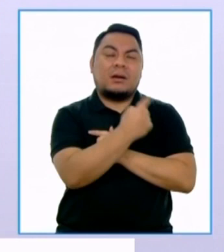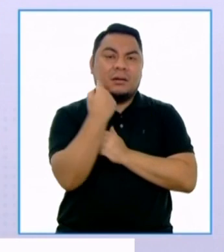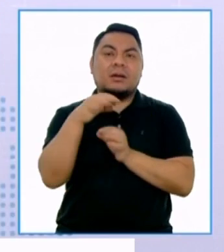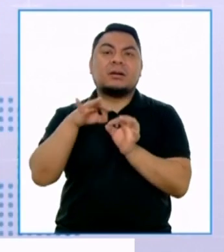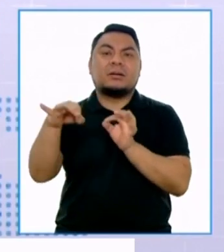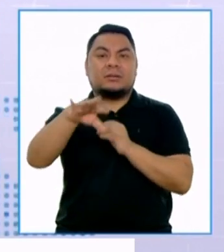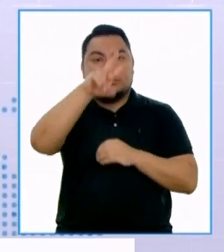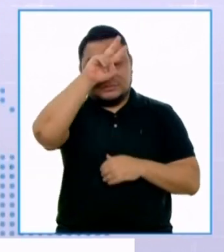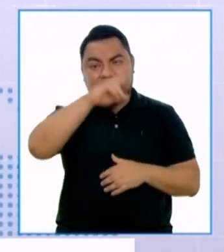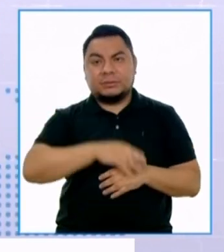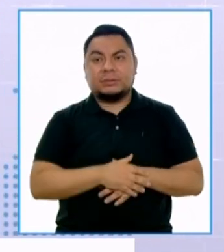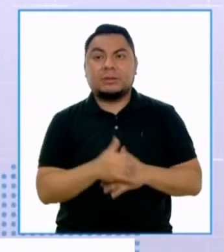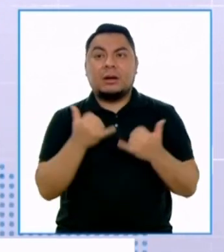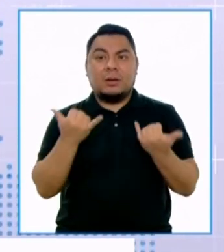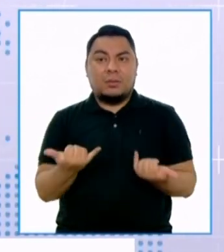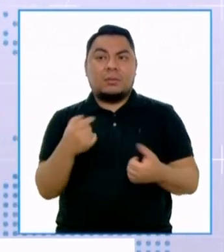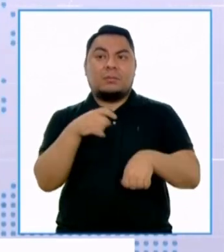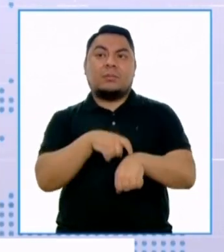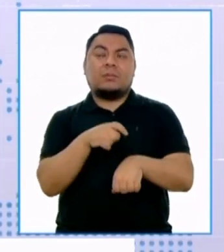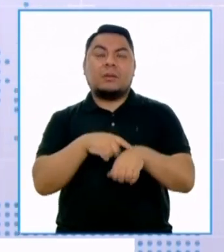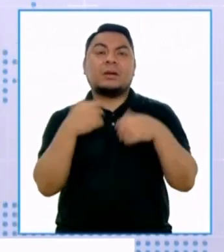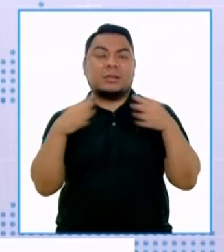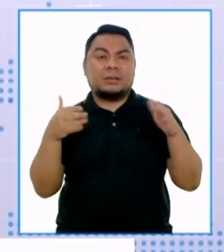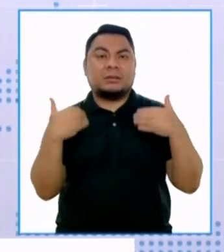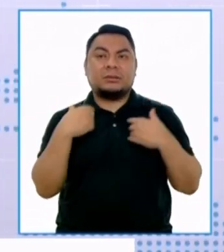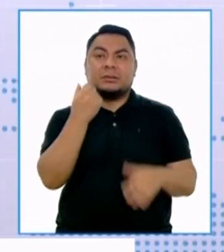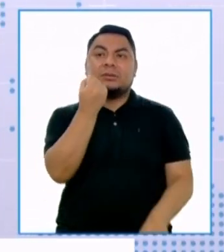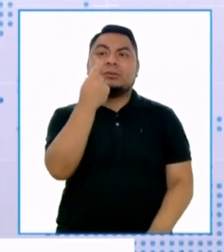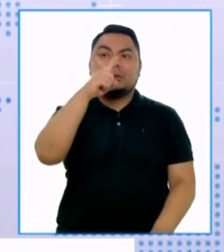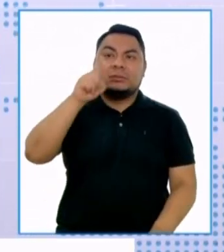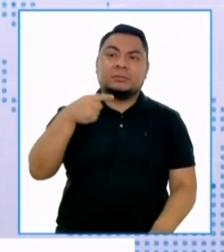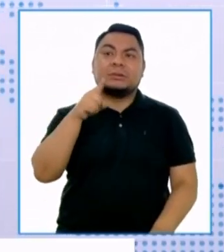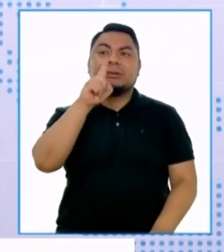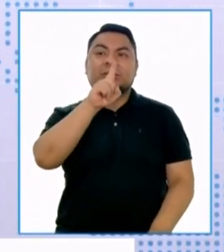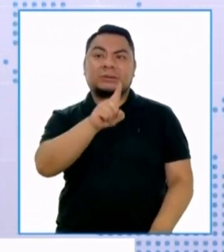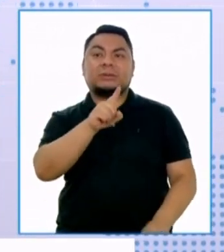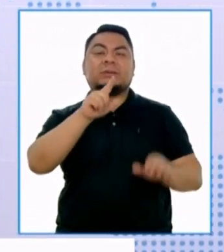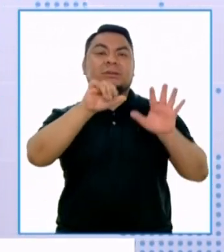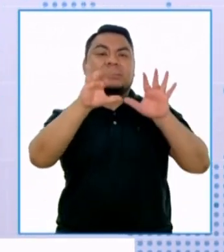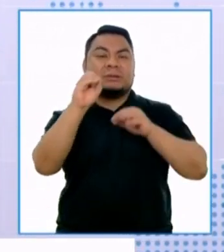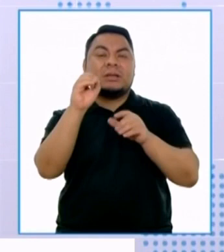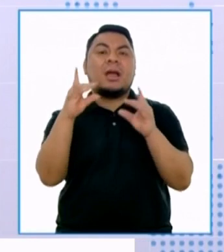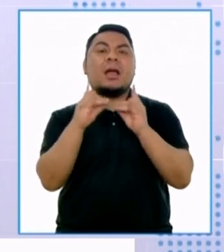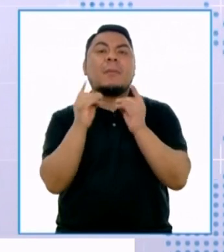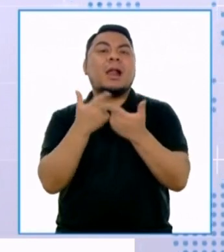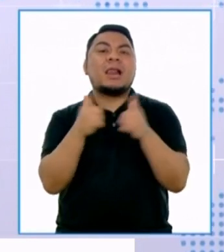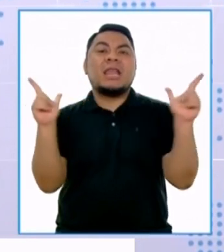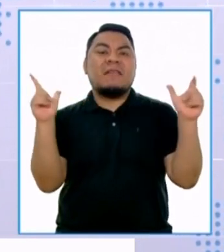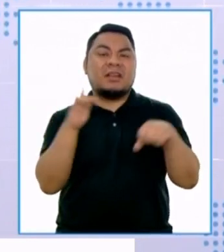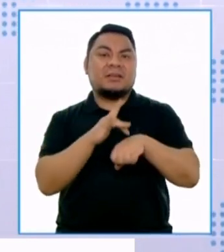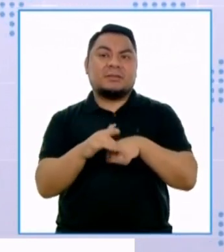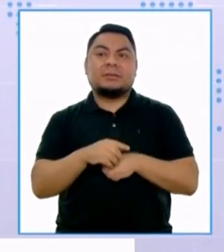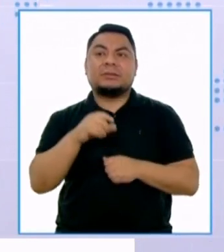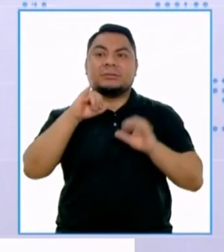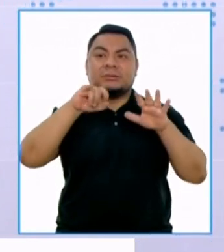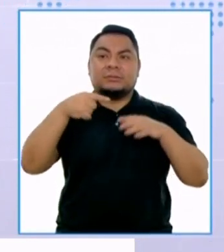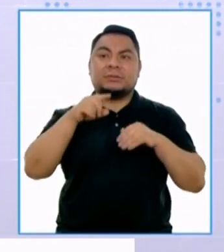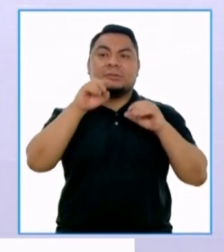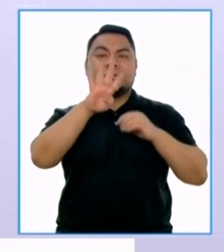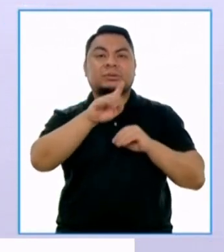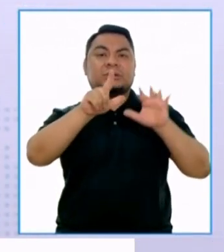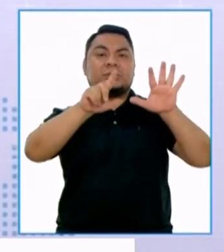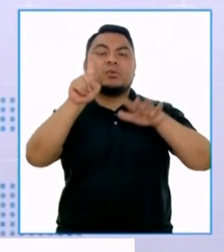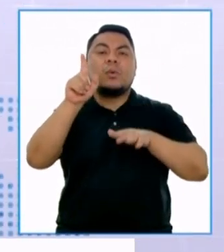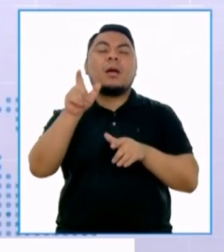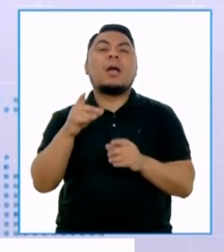las regiones. En este momento, ya tenemos 11.760 camas que están libres y 6.471